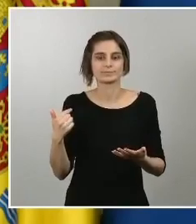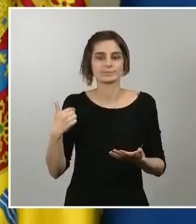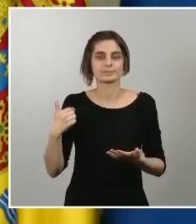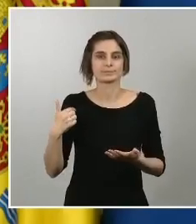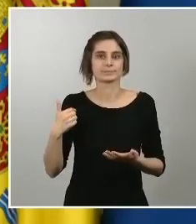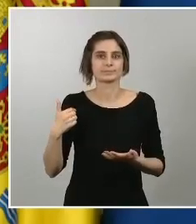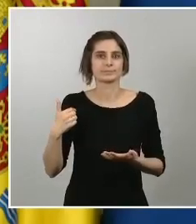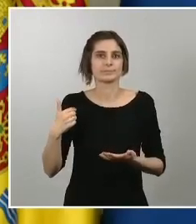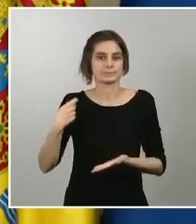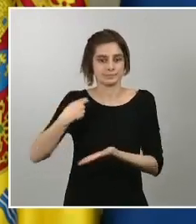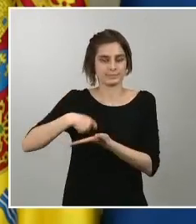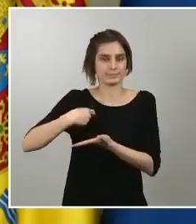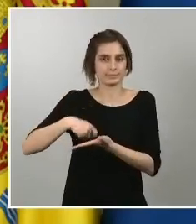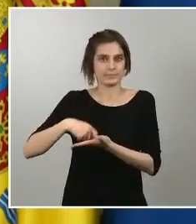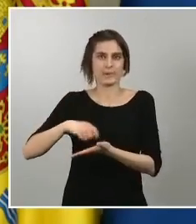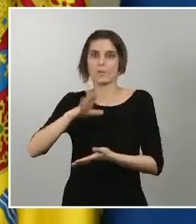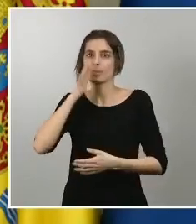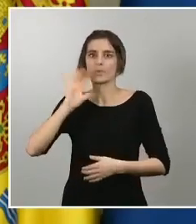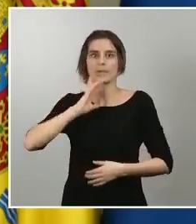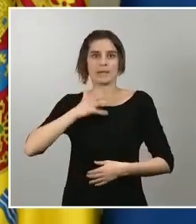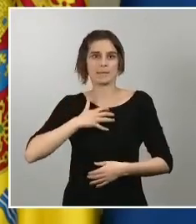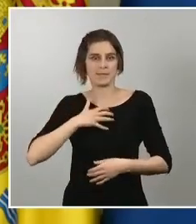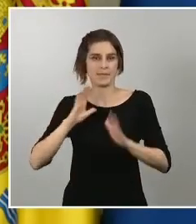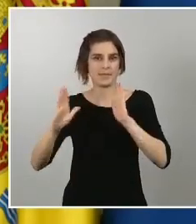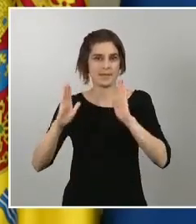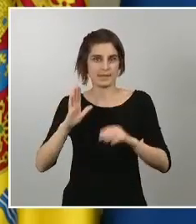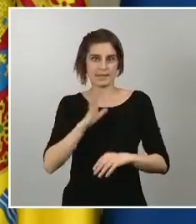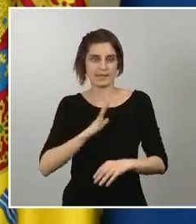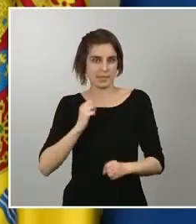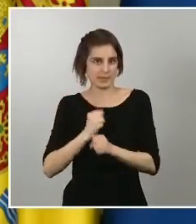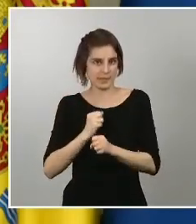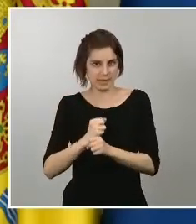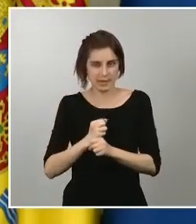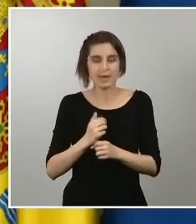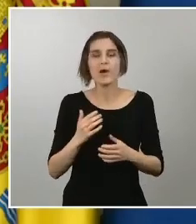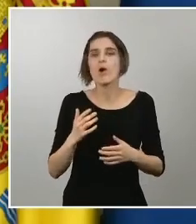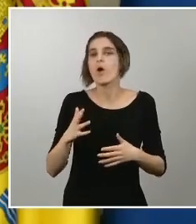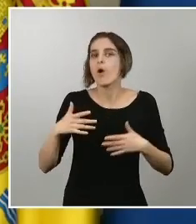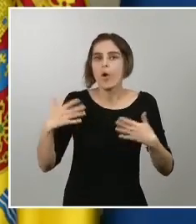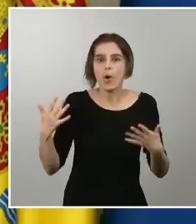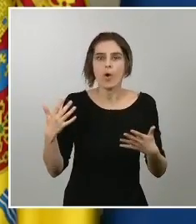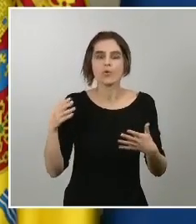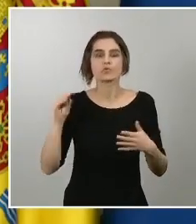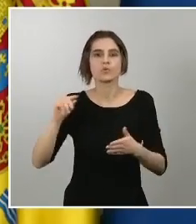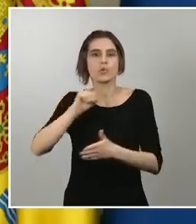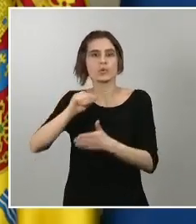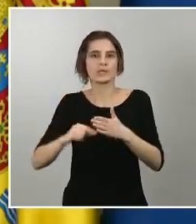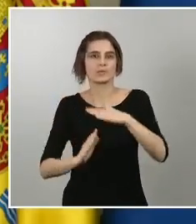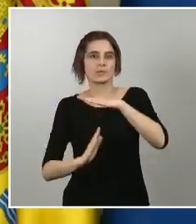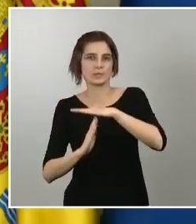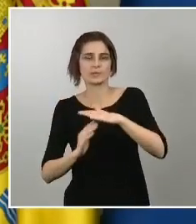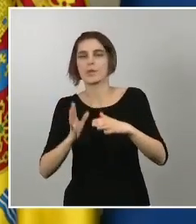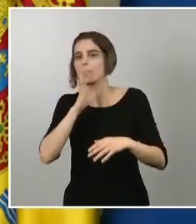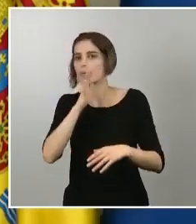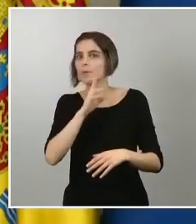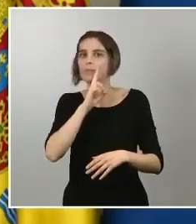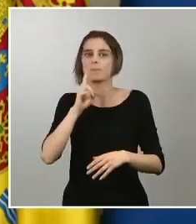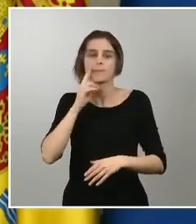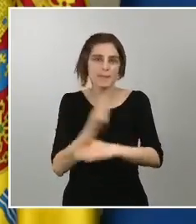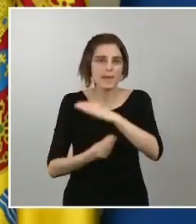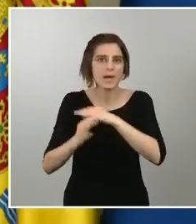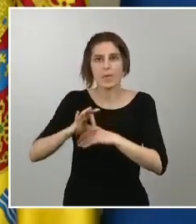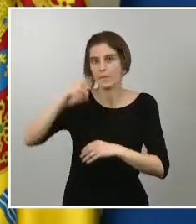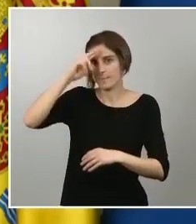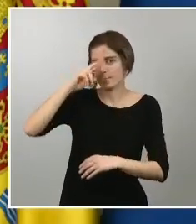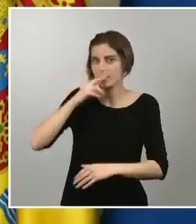o por supuesto su contrato está en suspenso por causas de maternidad o de paternidad por tanto las personas que están